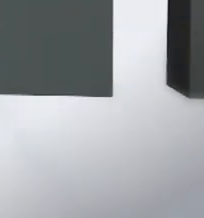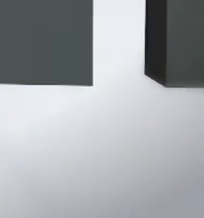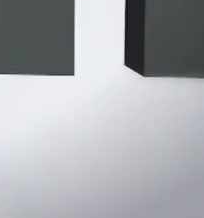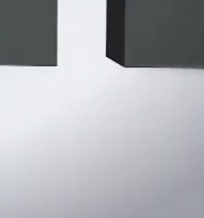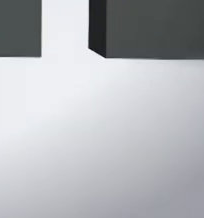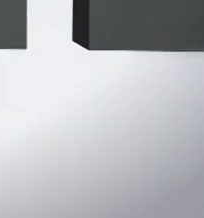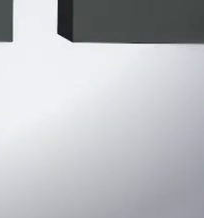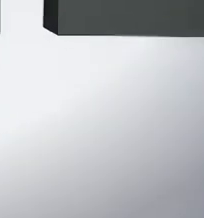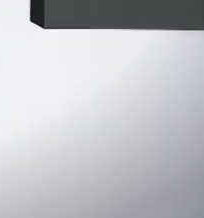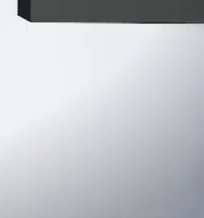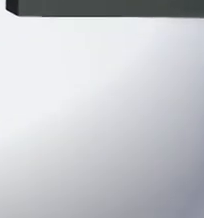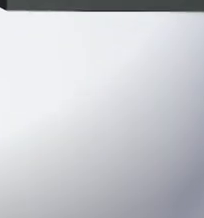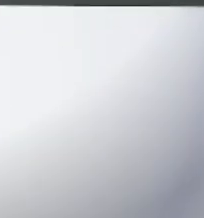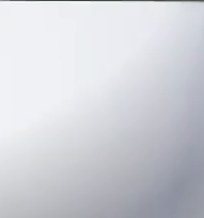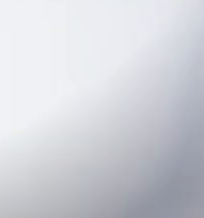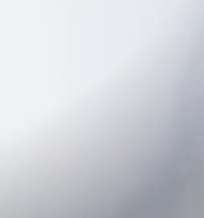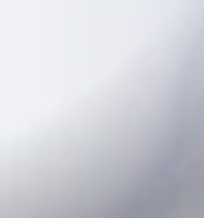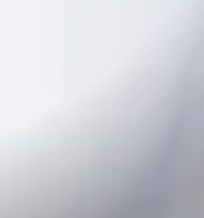¡Gracias! ¡Gracias!